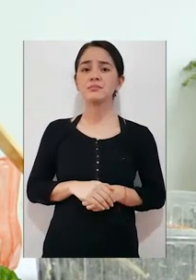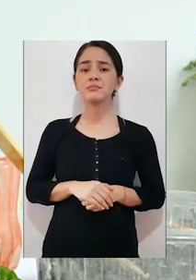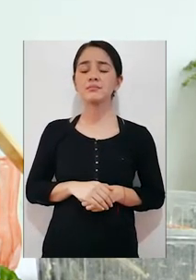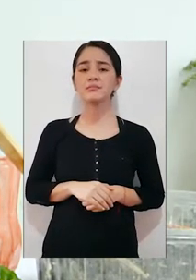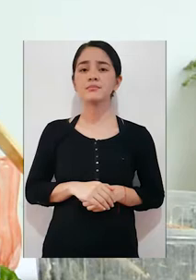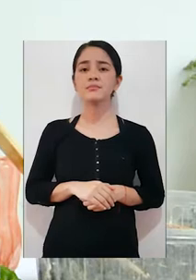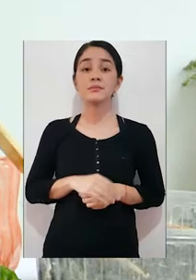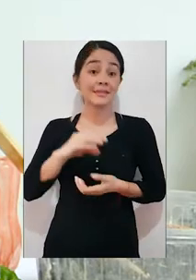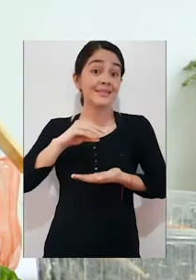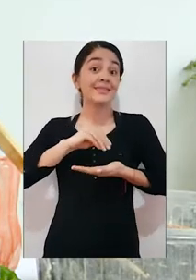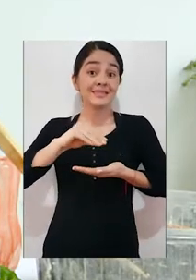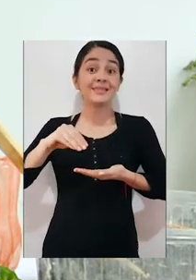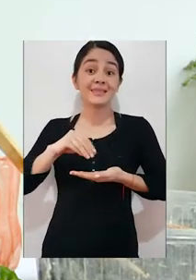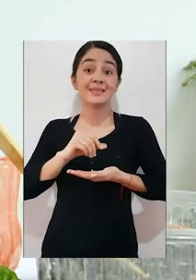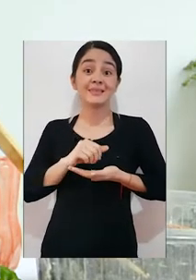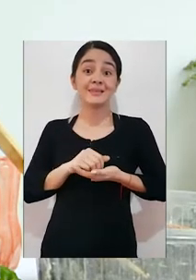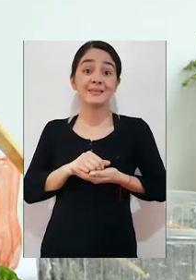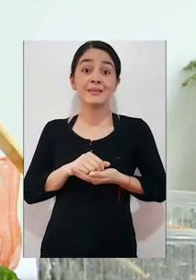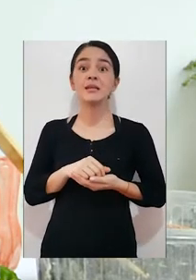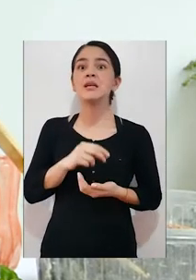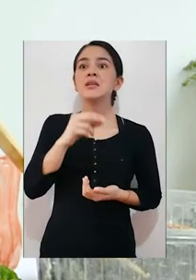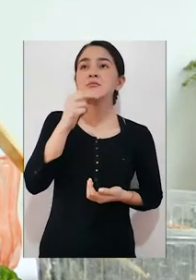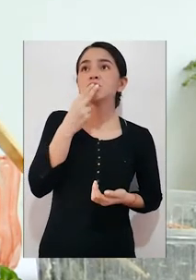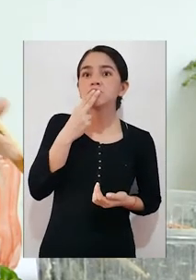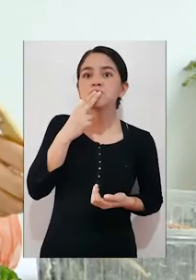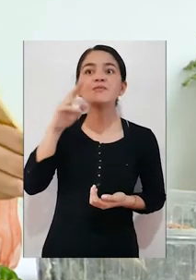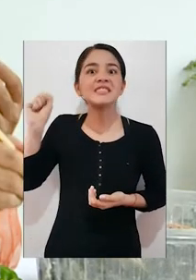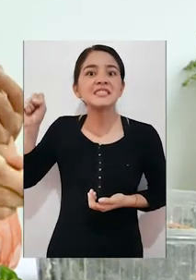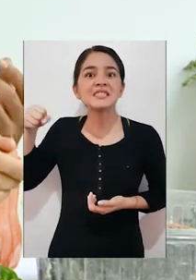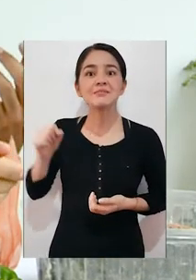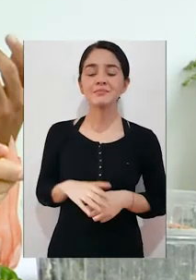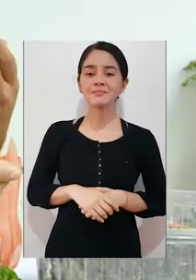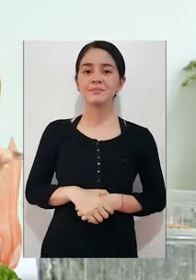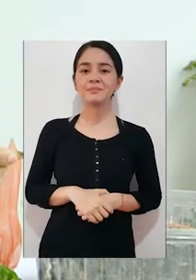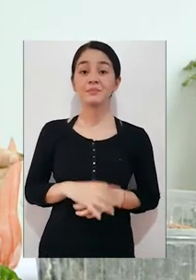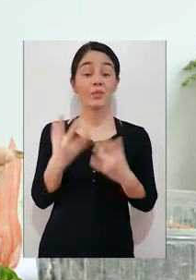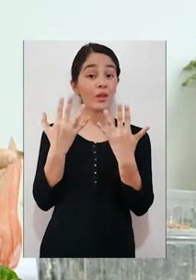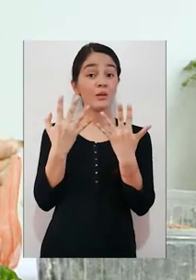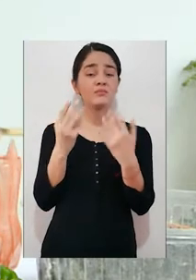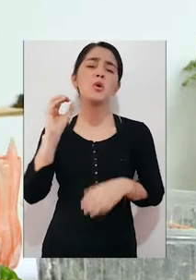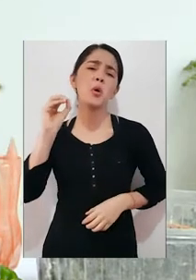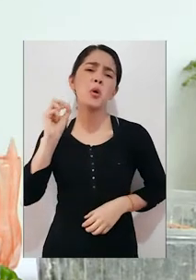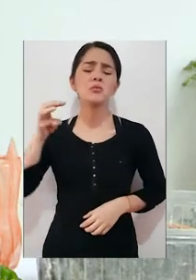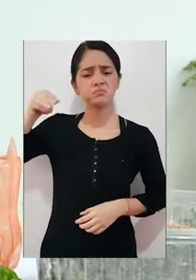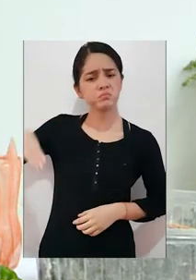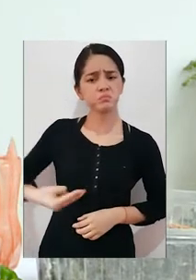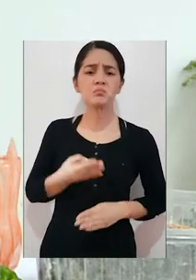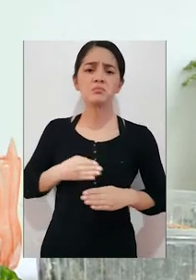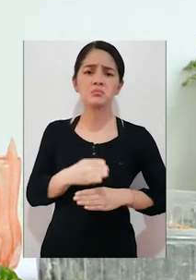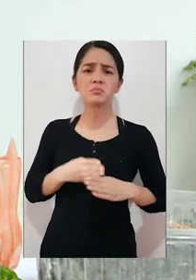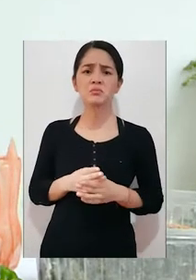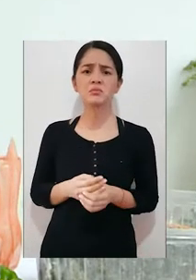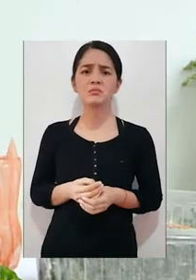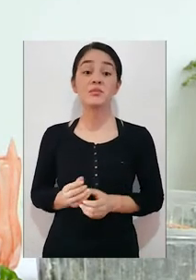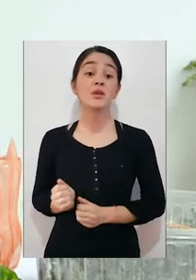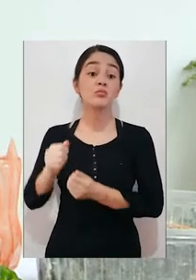la semilla el trozo de zanahoria para que este creja con las manos con una cuchara de madera vamos a